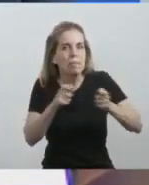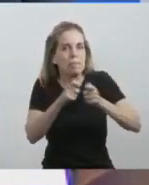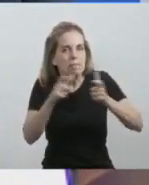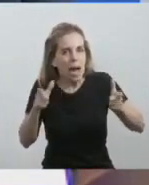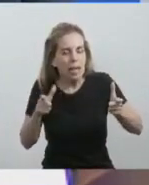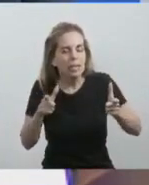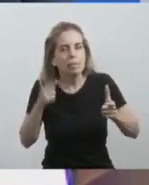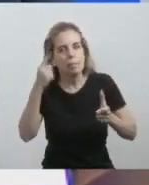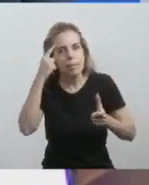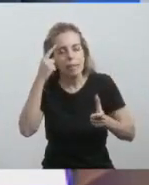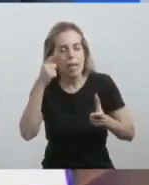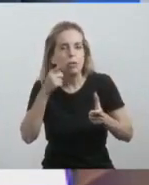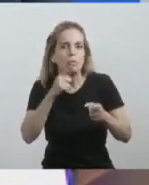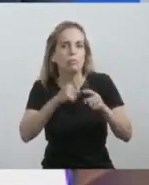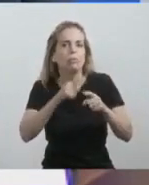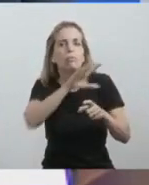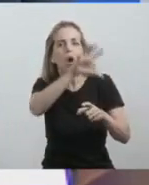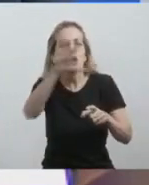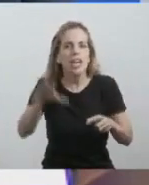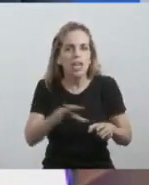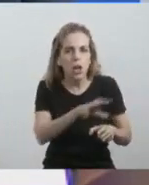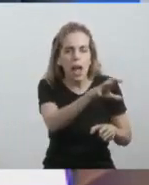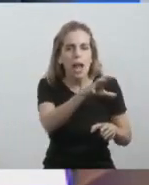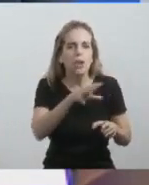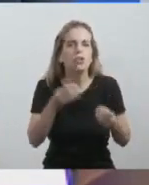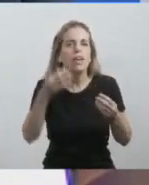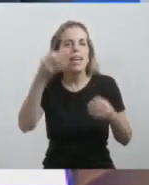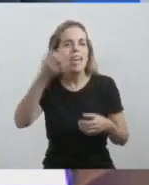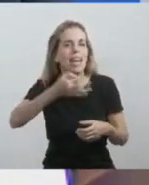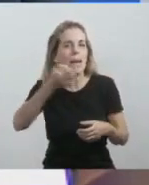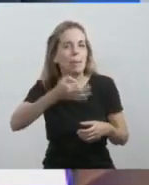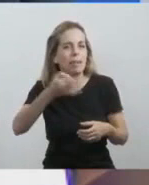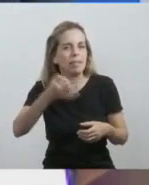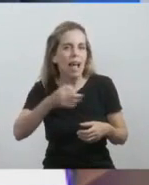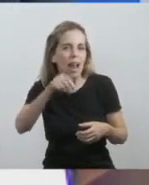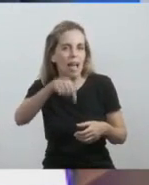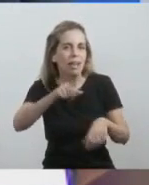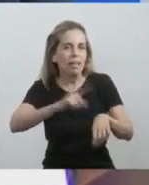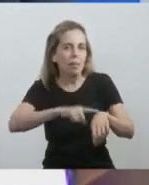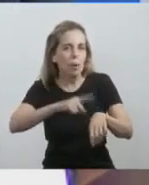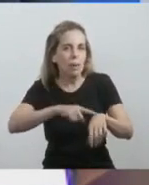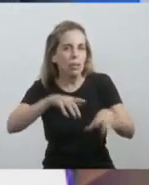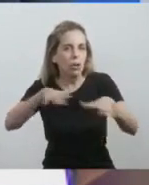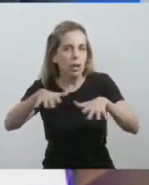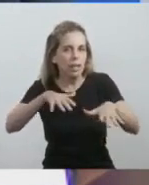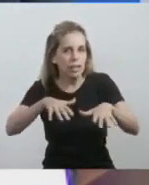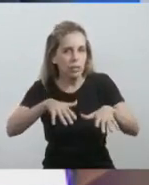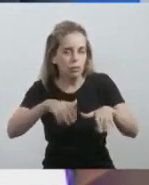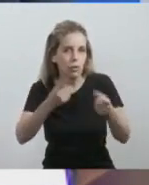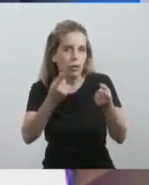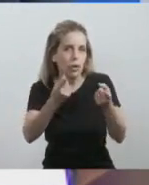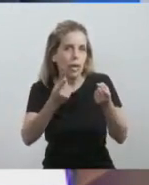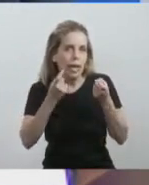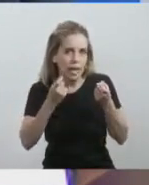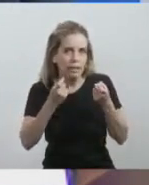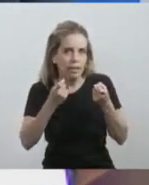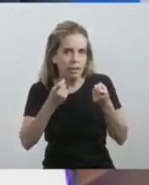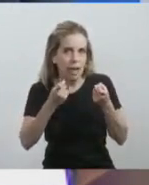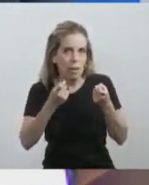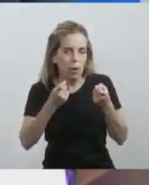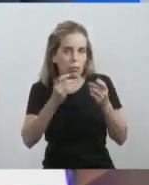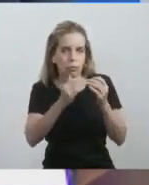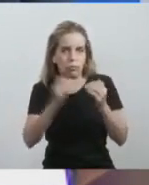cadenas regionales mundiales de valor, en especial en este momento, cuando necesitamos superar